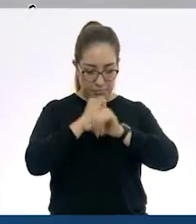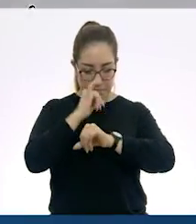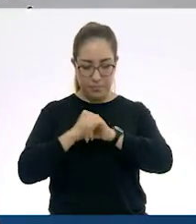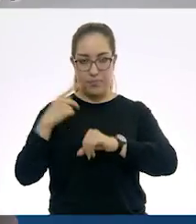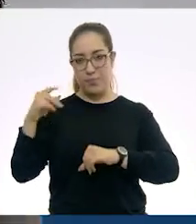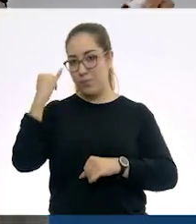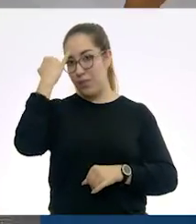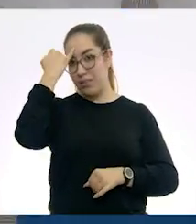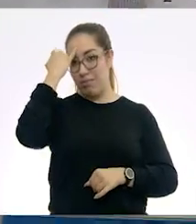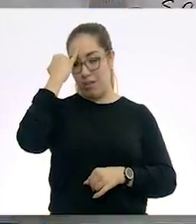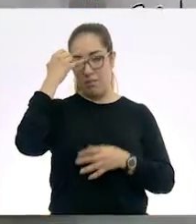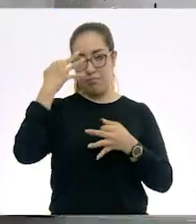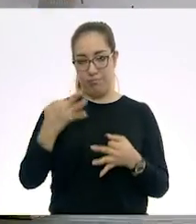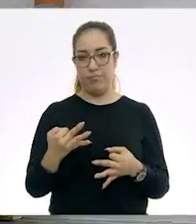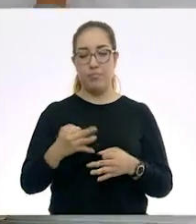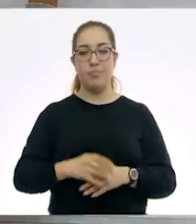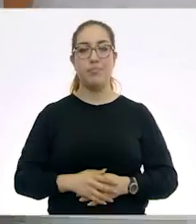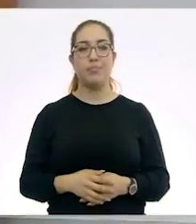en la India.